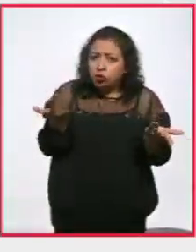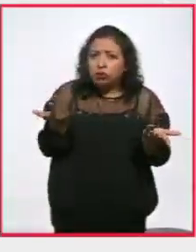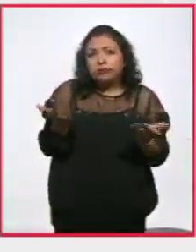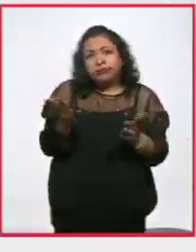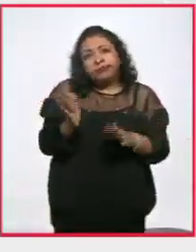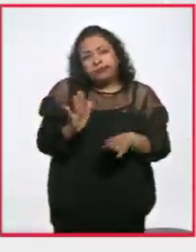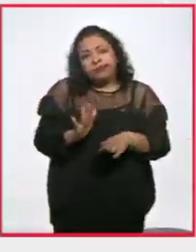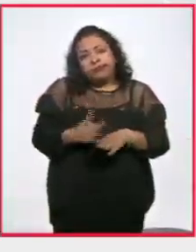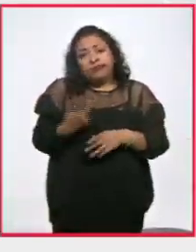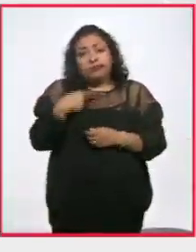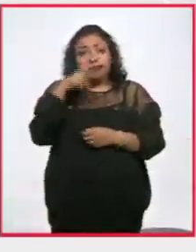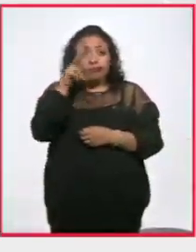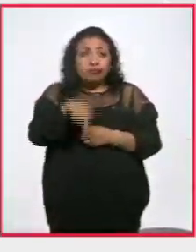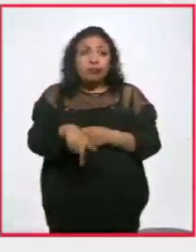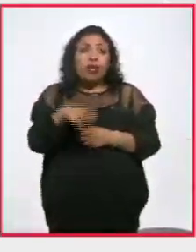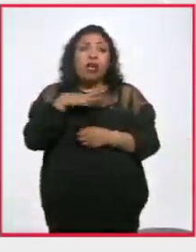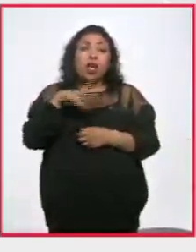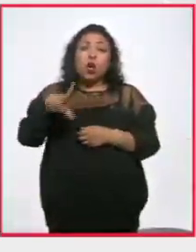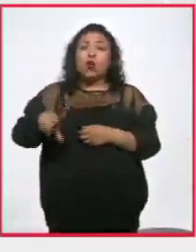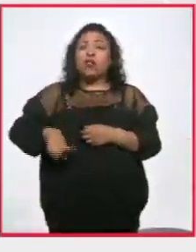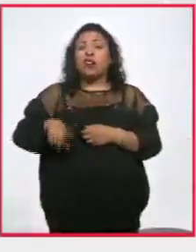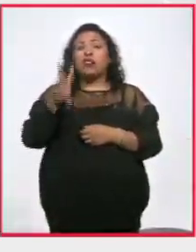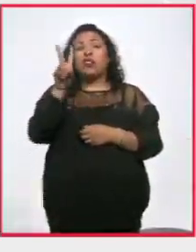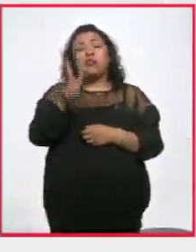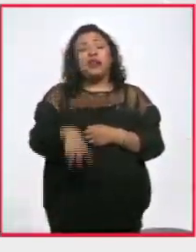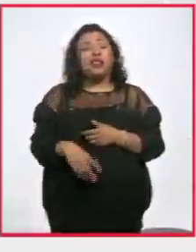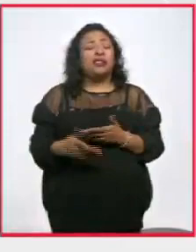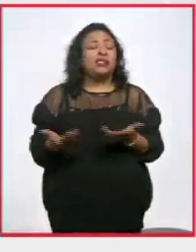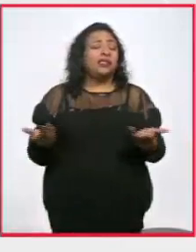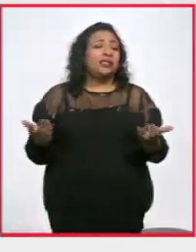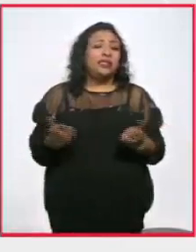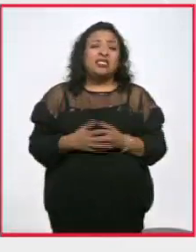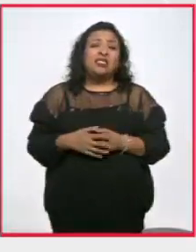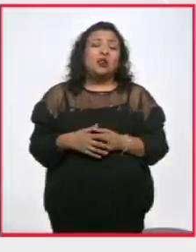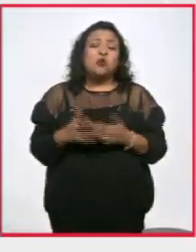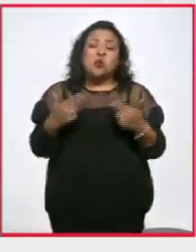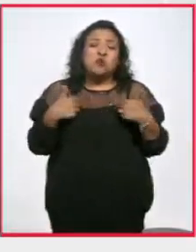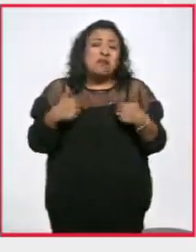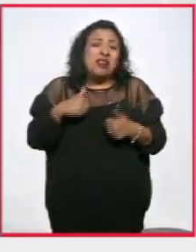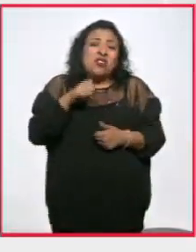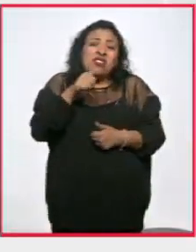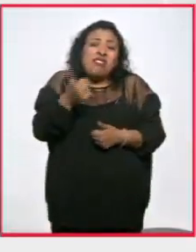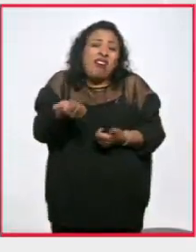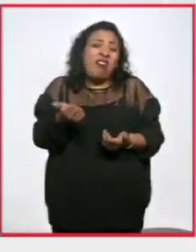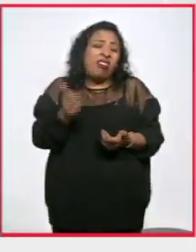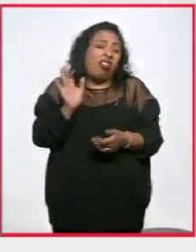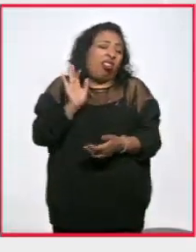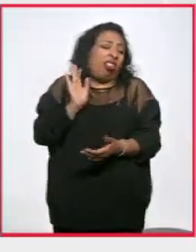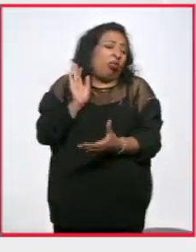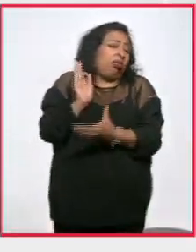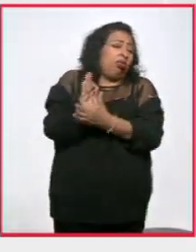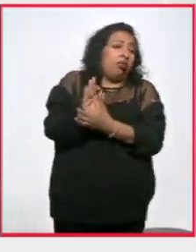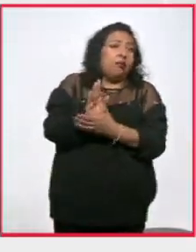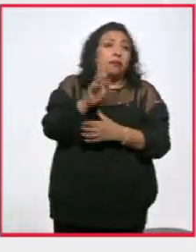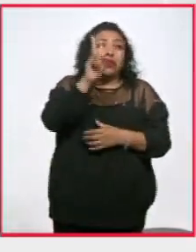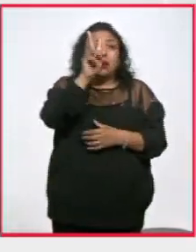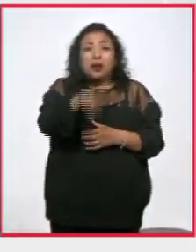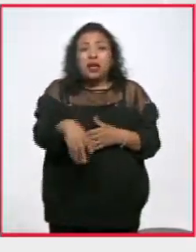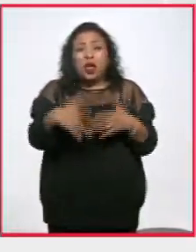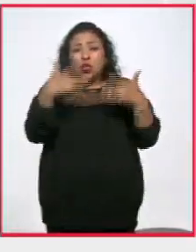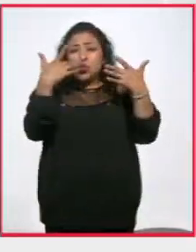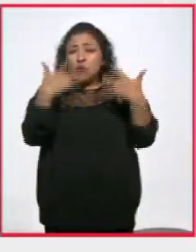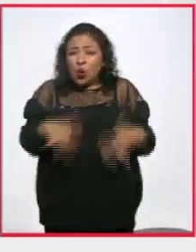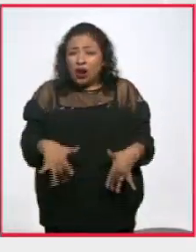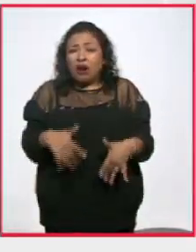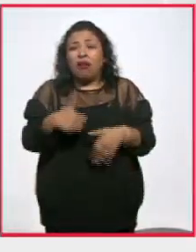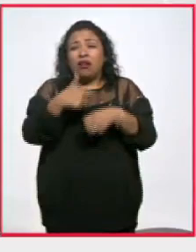lidiamos con un gobierno totalmente, pues, muy inhumano. Ha sido muy desgastante y muy doloroso para los